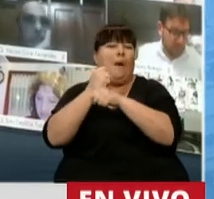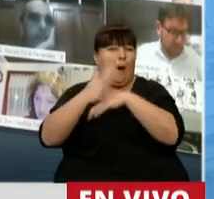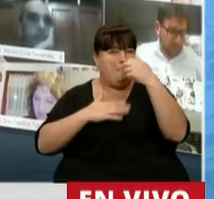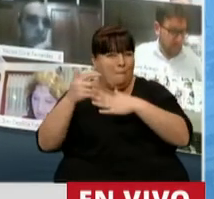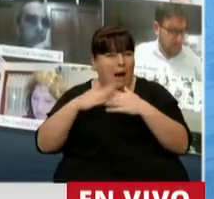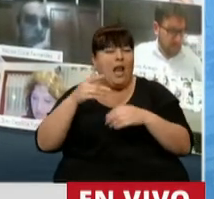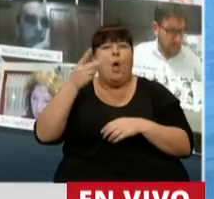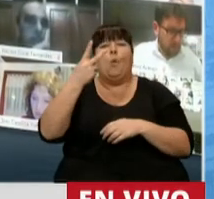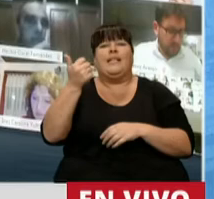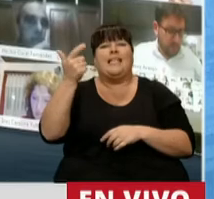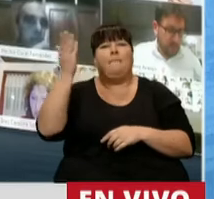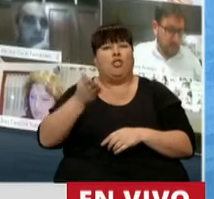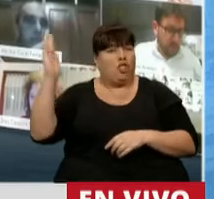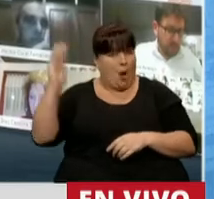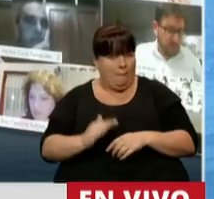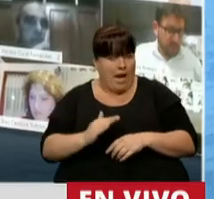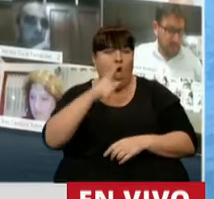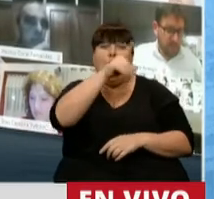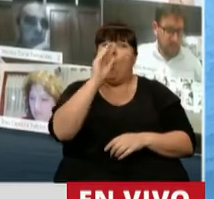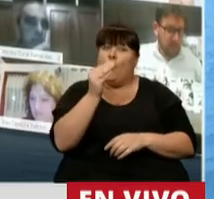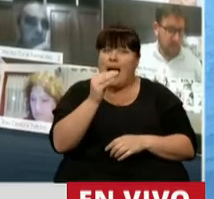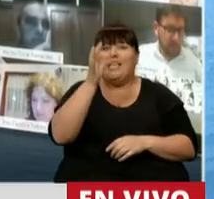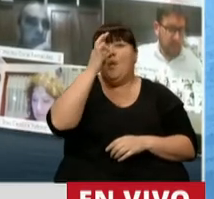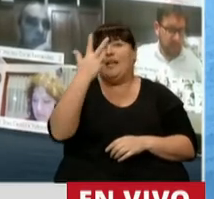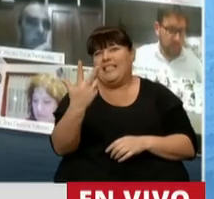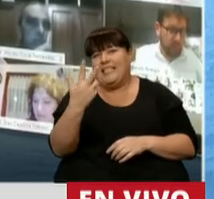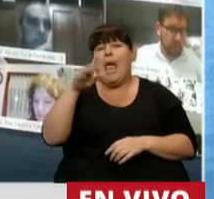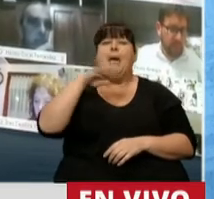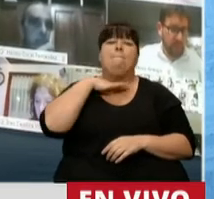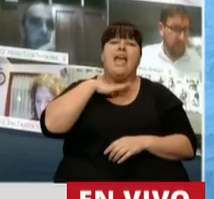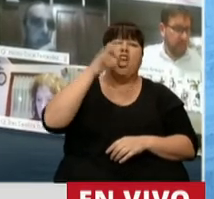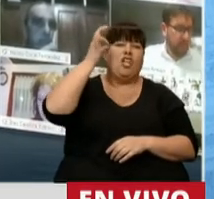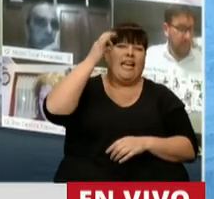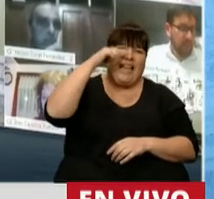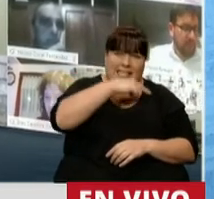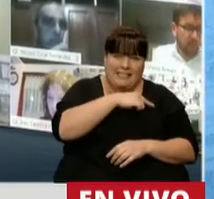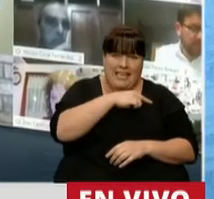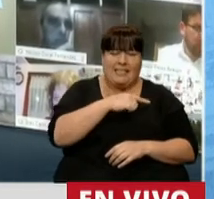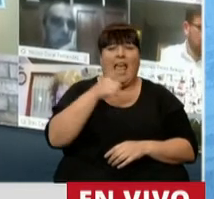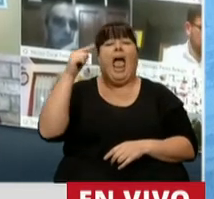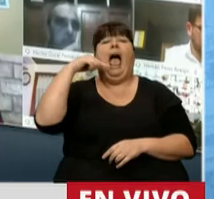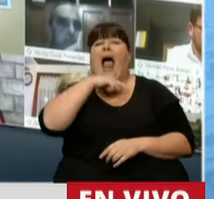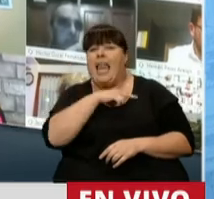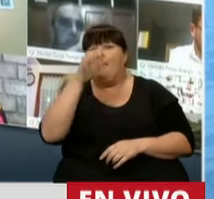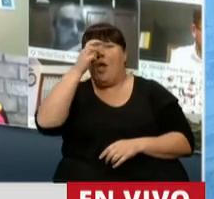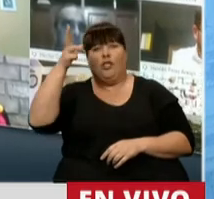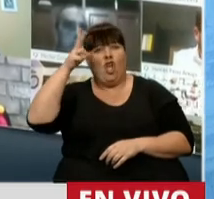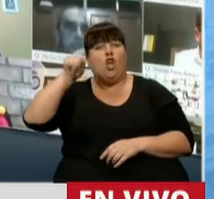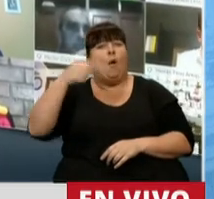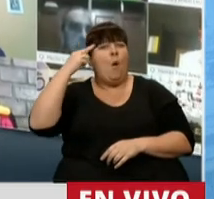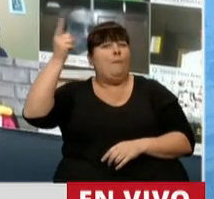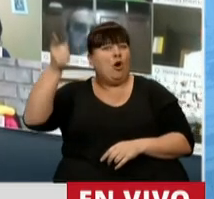cayó en un 26%, en Brasil lo hizo en un 23%, en México en un 37%, en Alemania en un 28